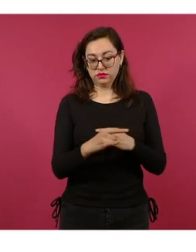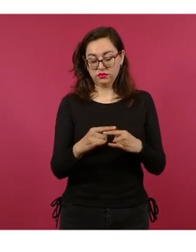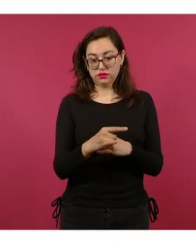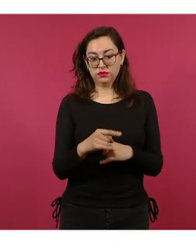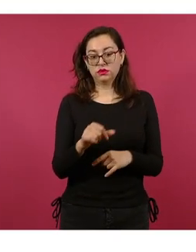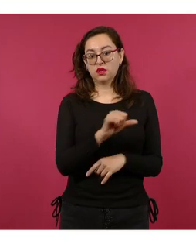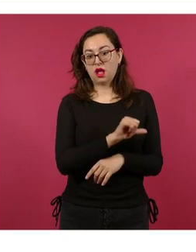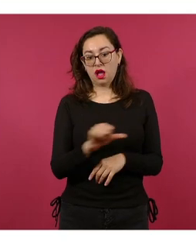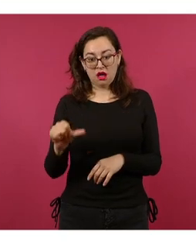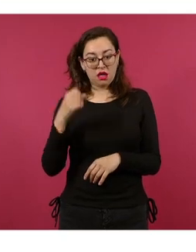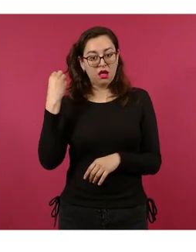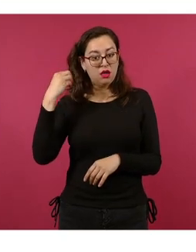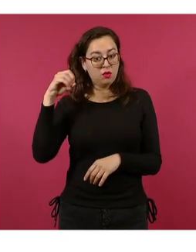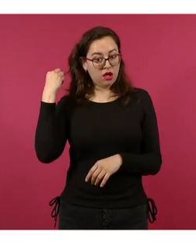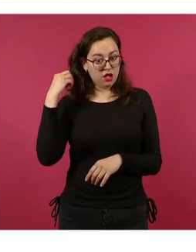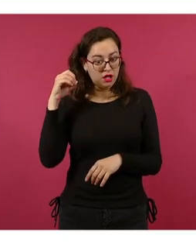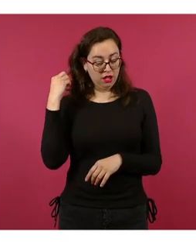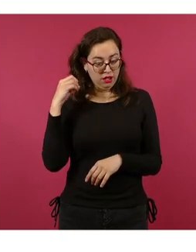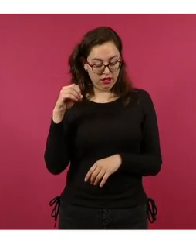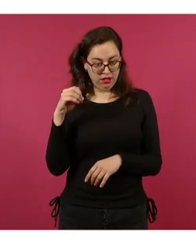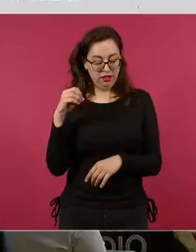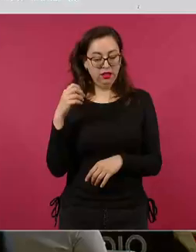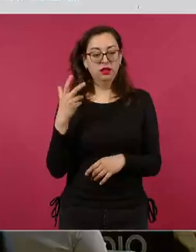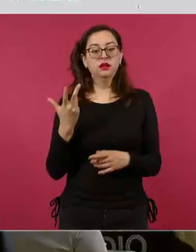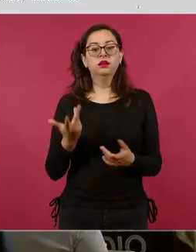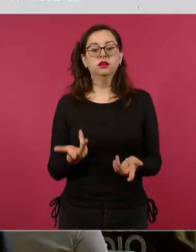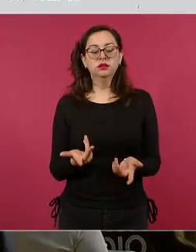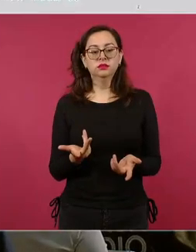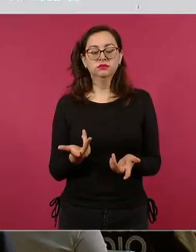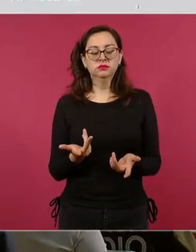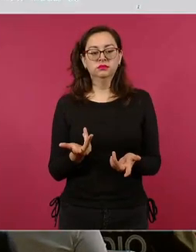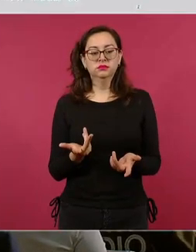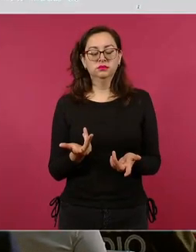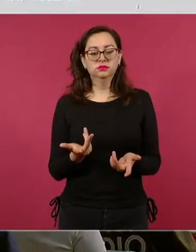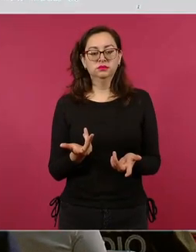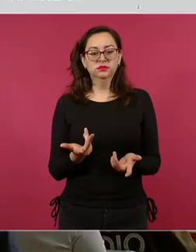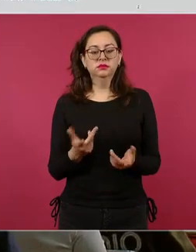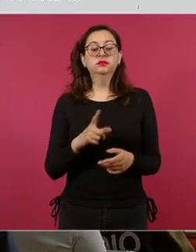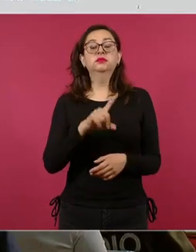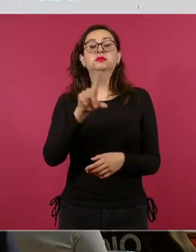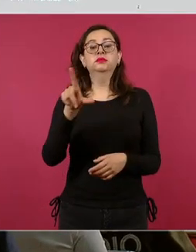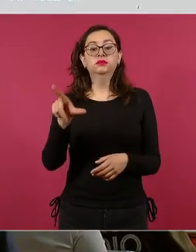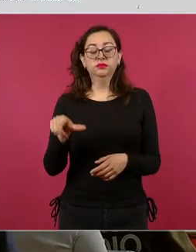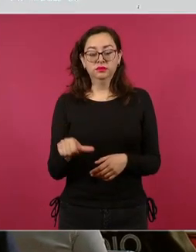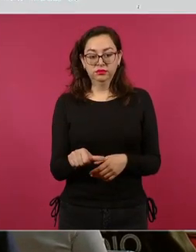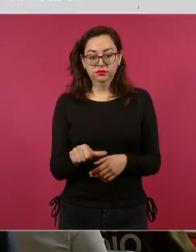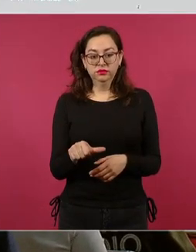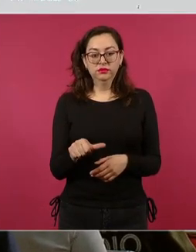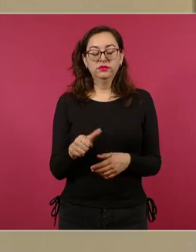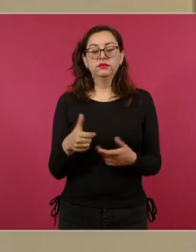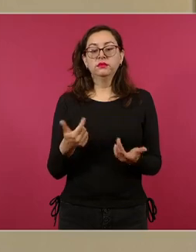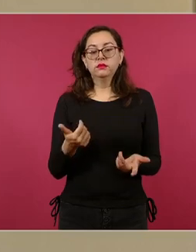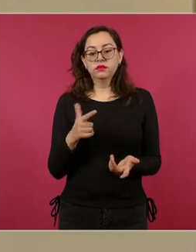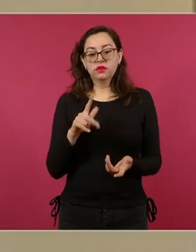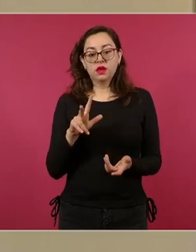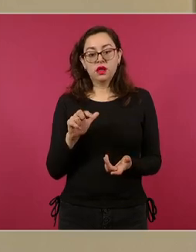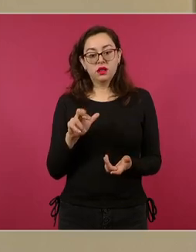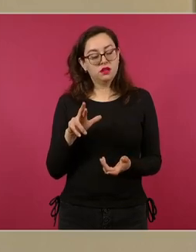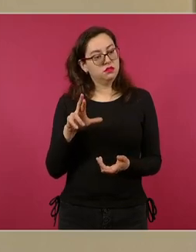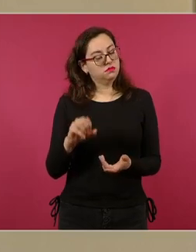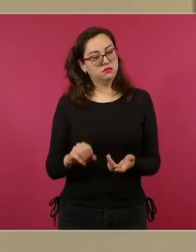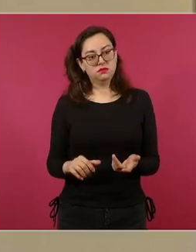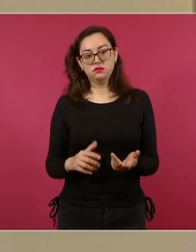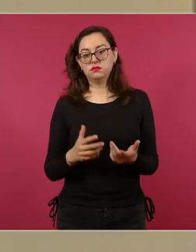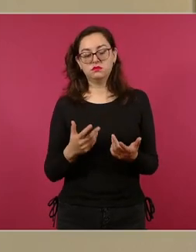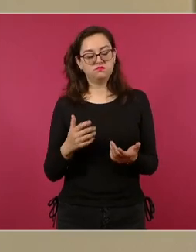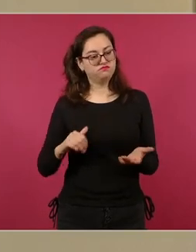Matamoros, en Oaxaca. Posteriormente, Álvaro habría obligado a su esposa a bajar del